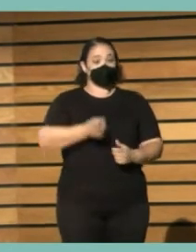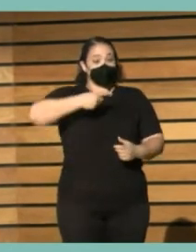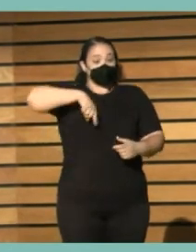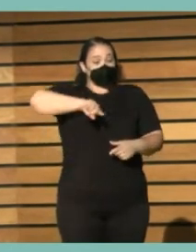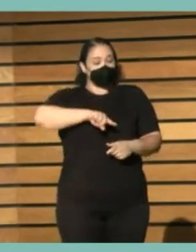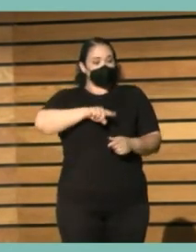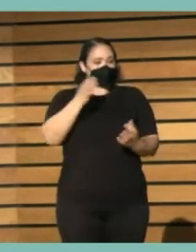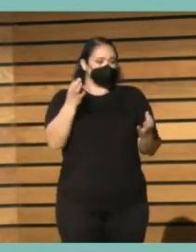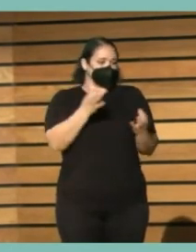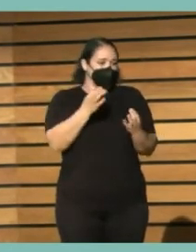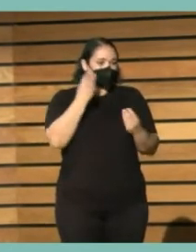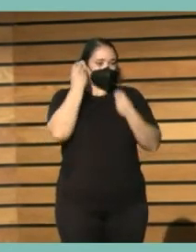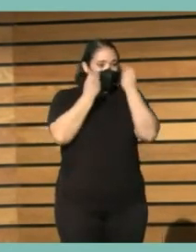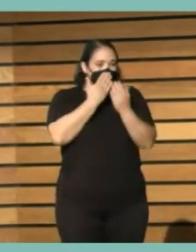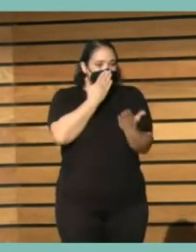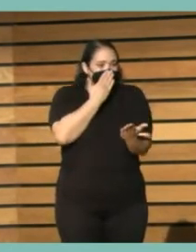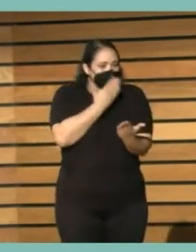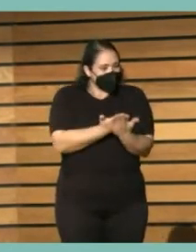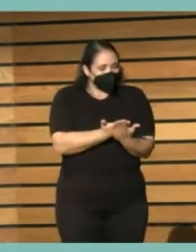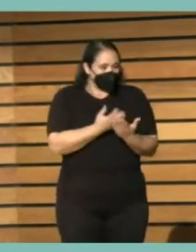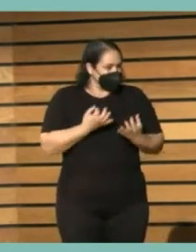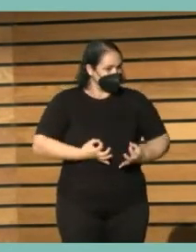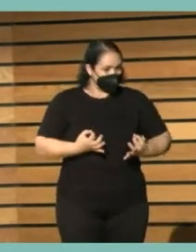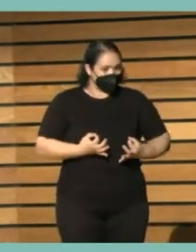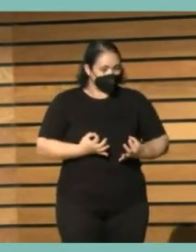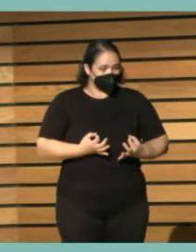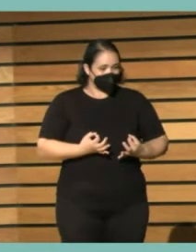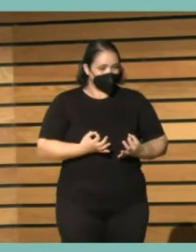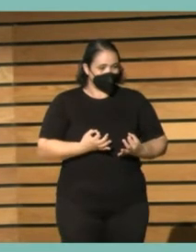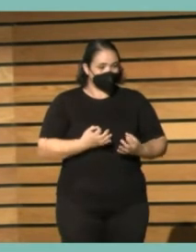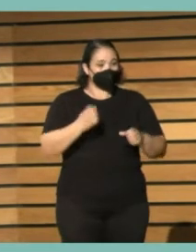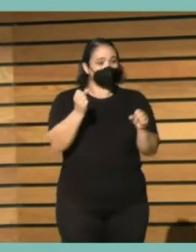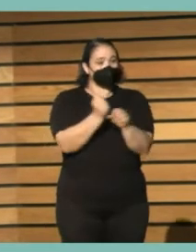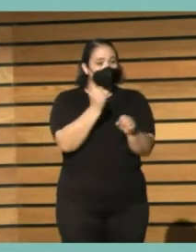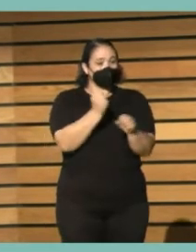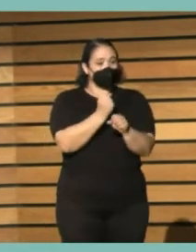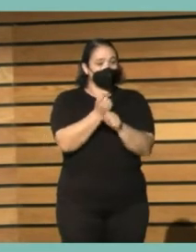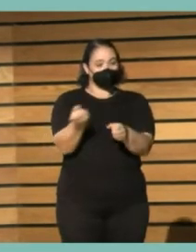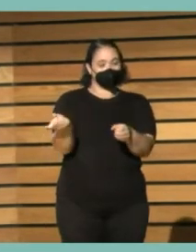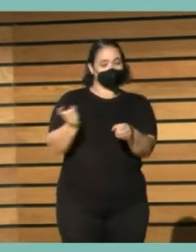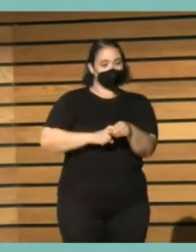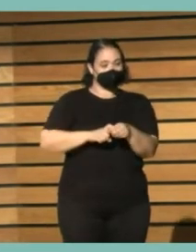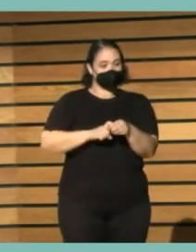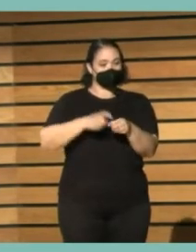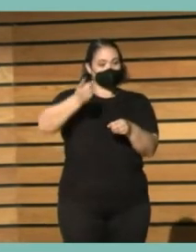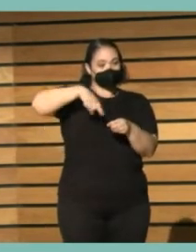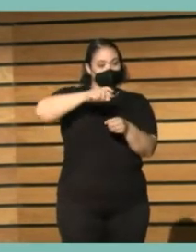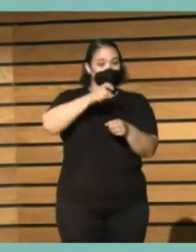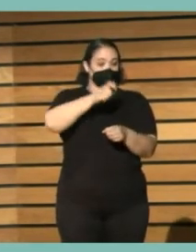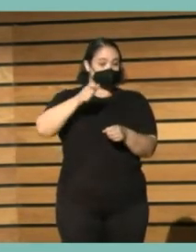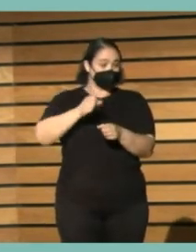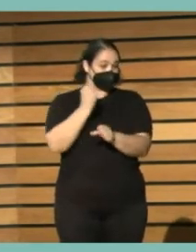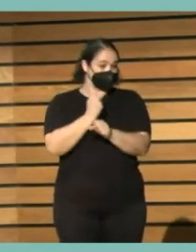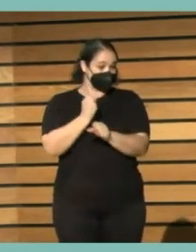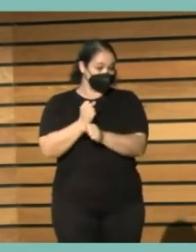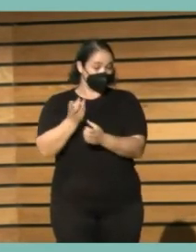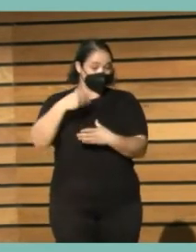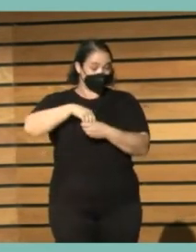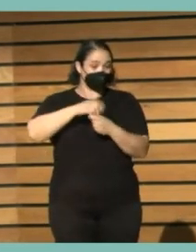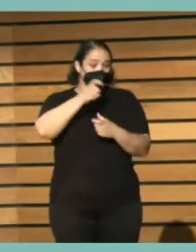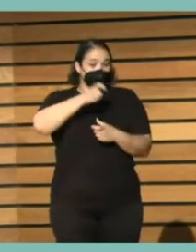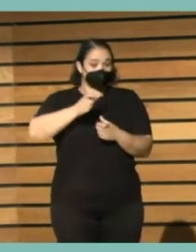en serio la la labor de participación ciudadana y de otros otros